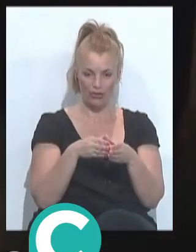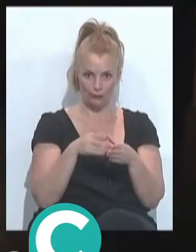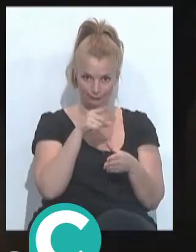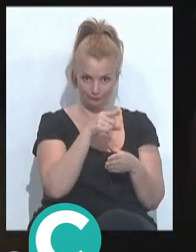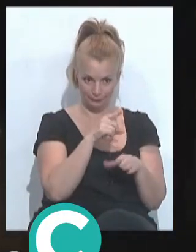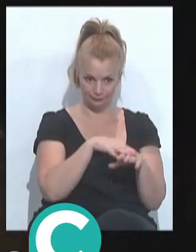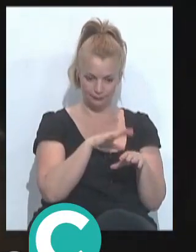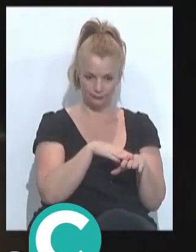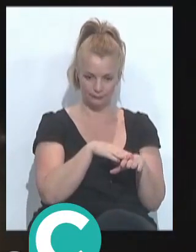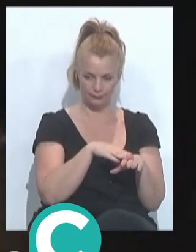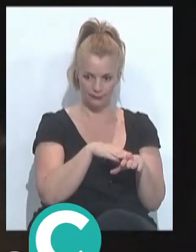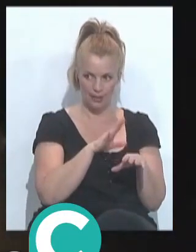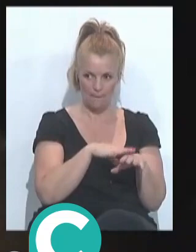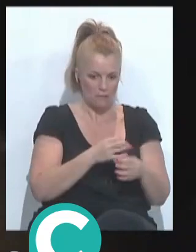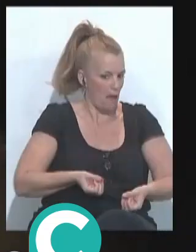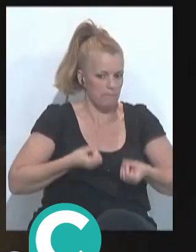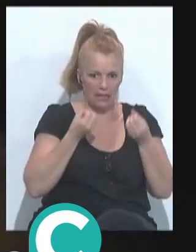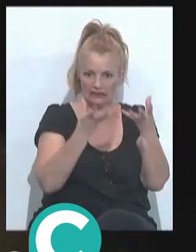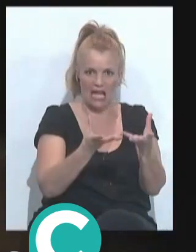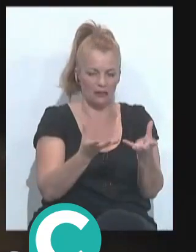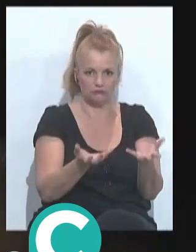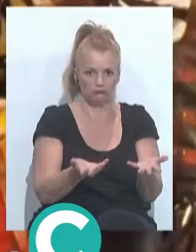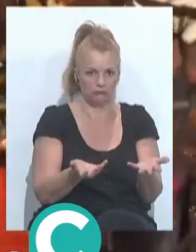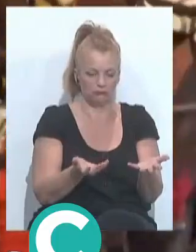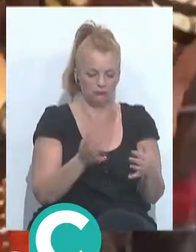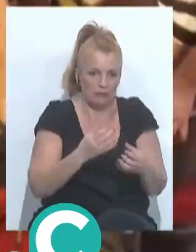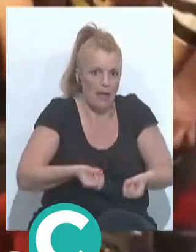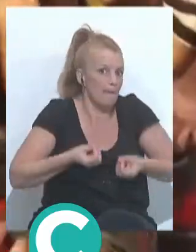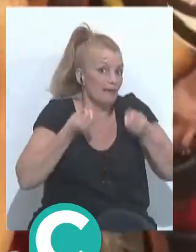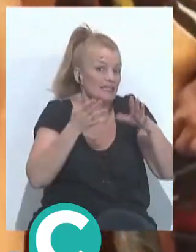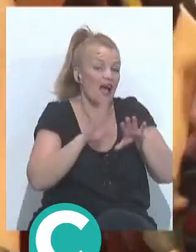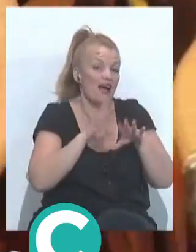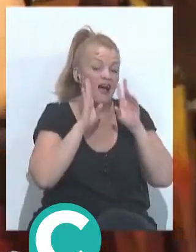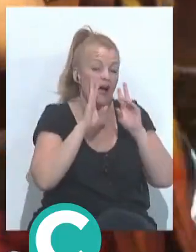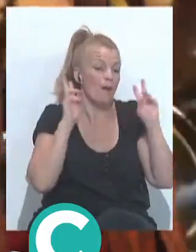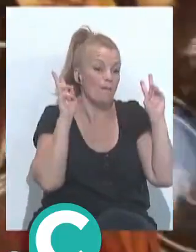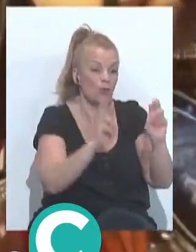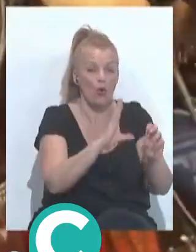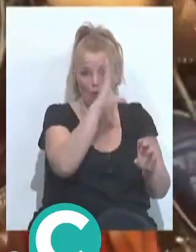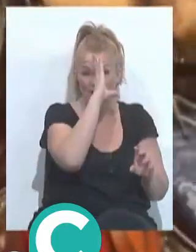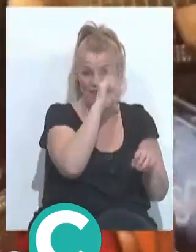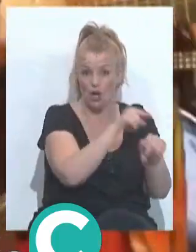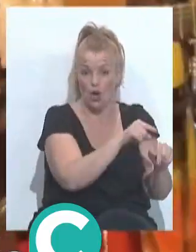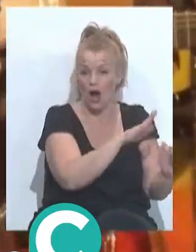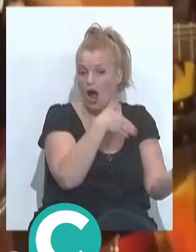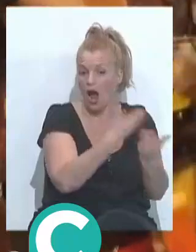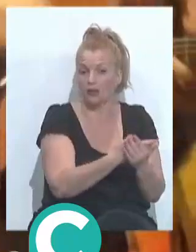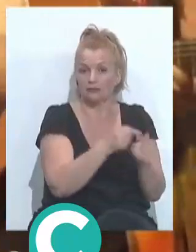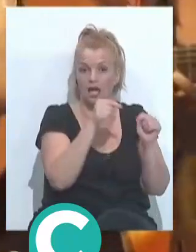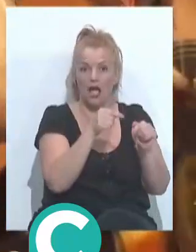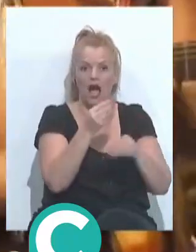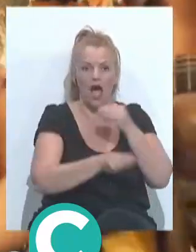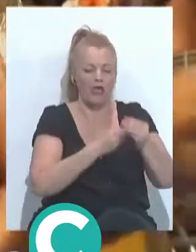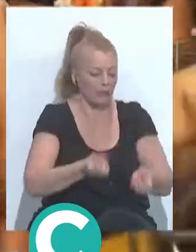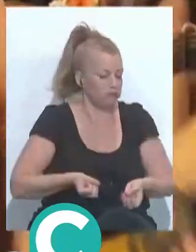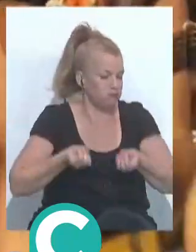a expresar su obra que era la que había de febrero y lo que ellos querían hacer era